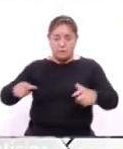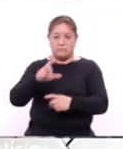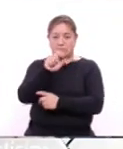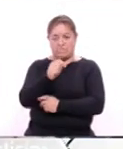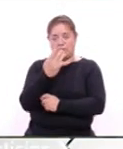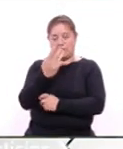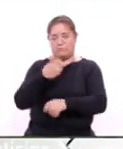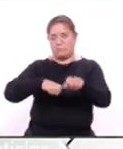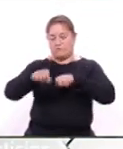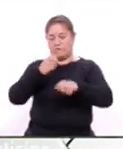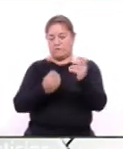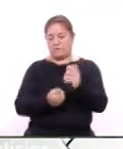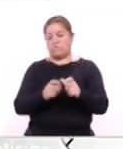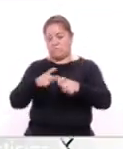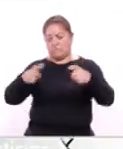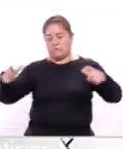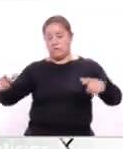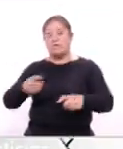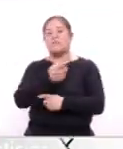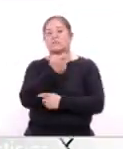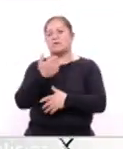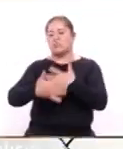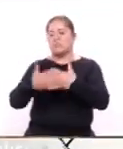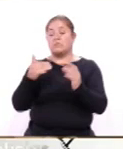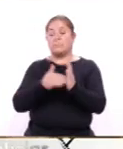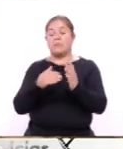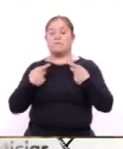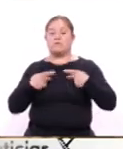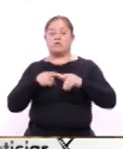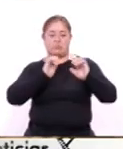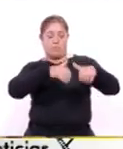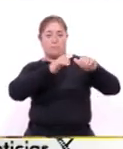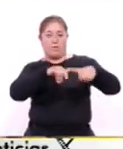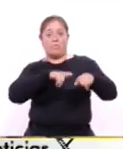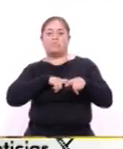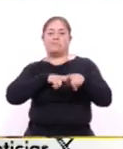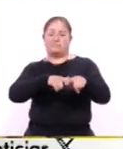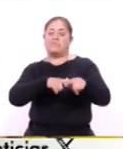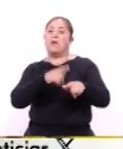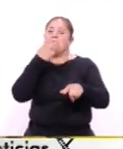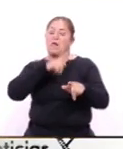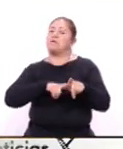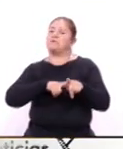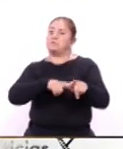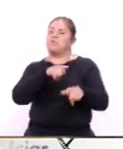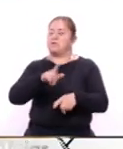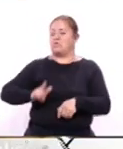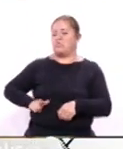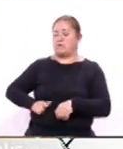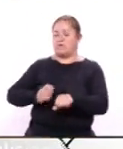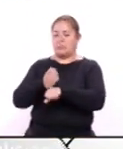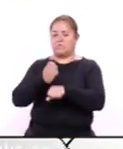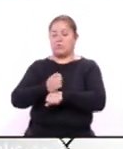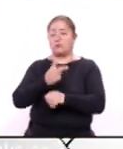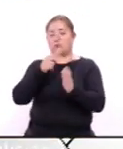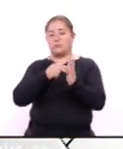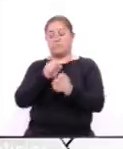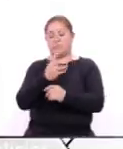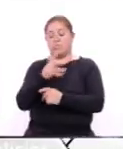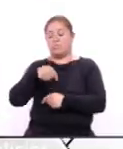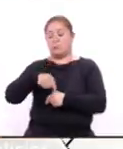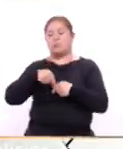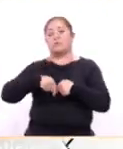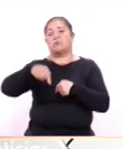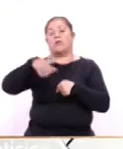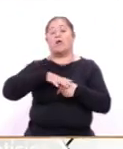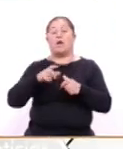lo que significó la generación de cerca de 115.000 puestos de trabajo y para mantener esa tendencia, el gobierno del Estado durante 2024 ampliará